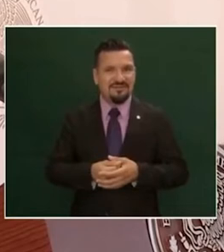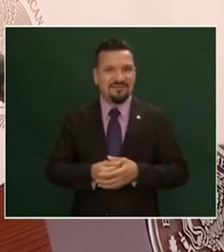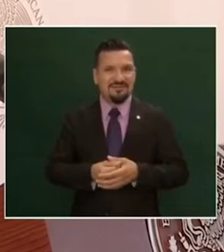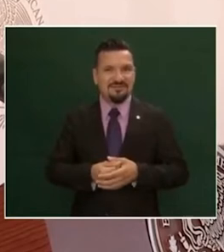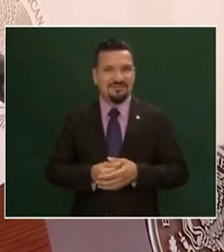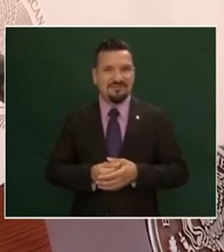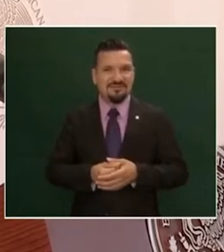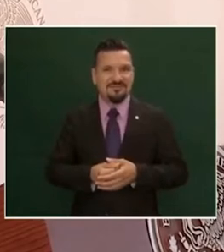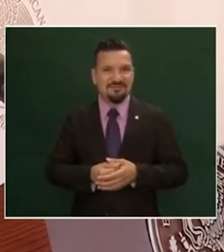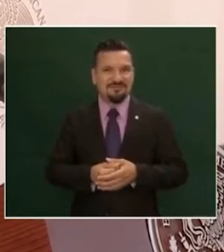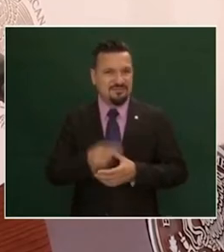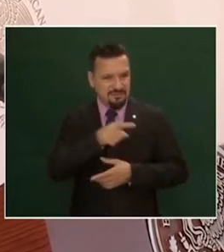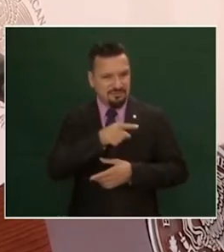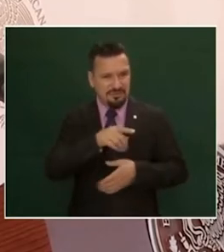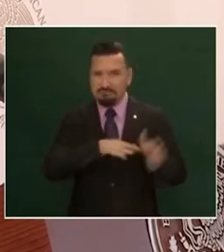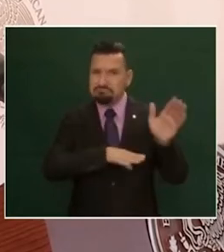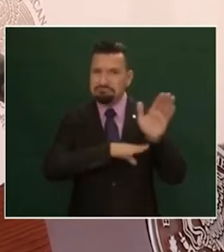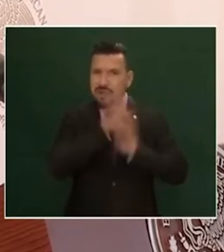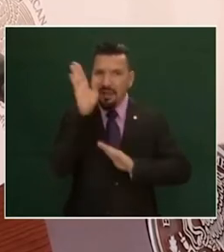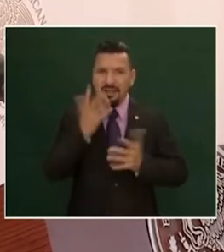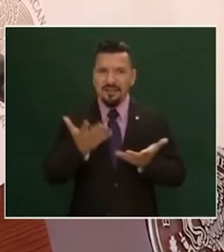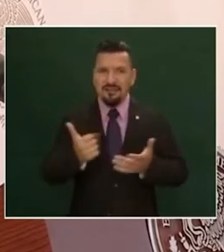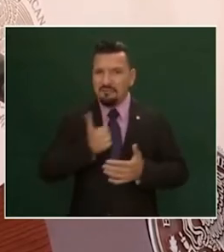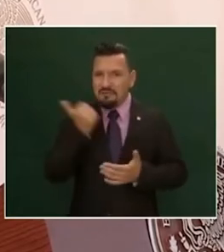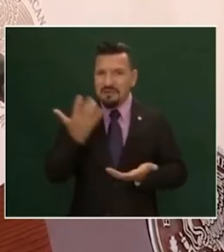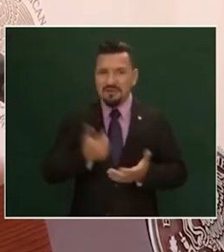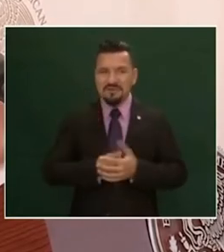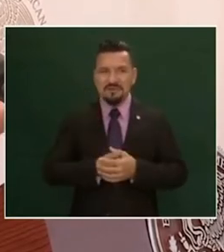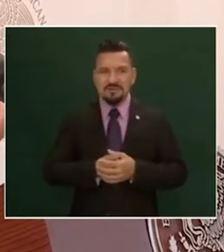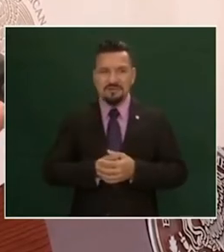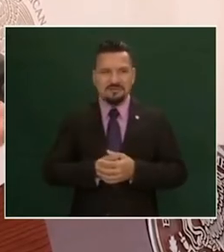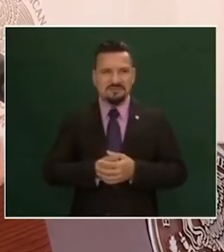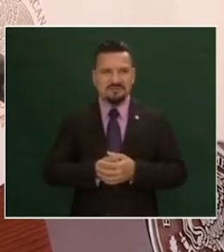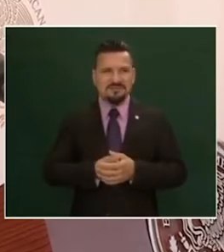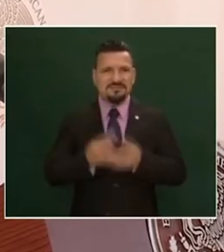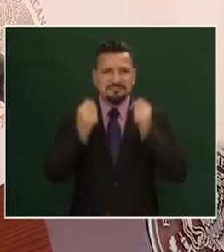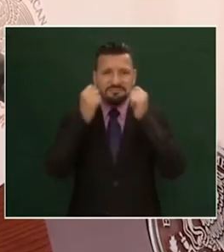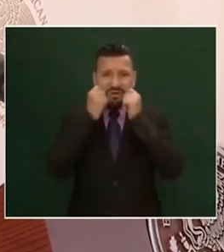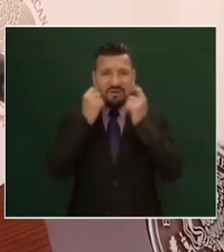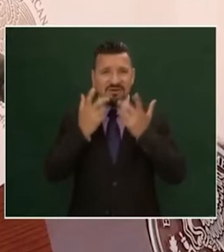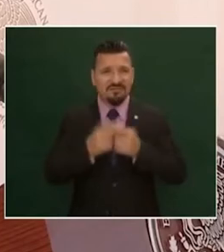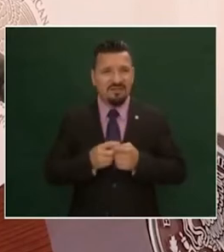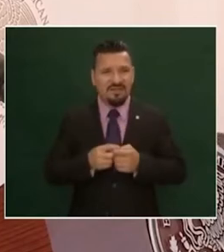sal adelante sin escrúpulos morales